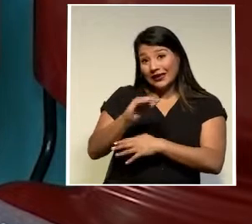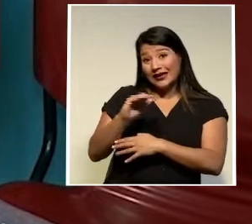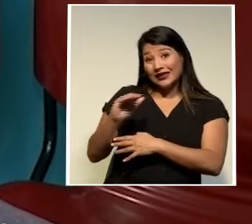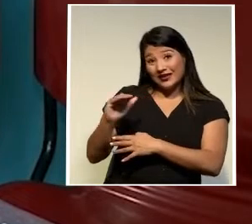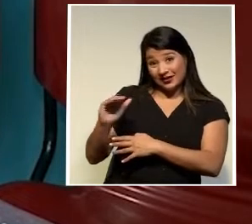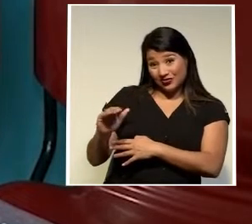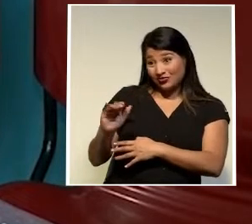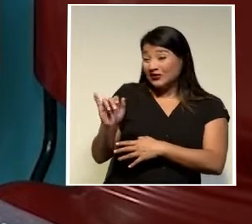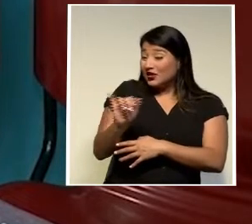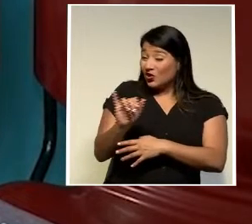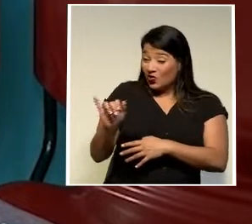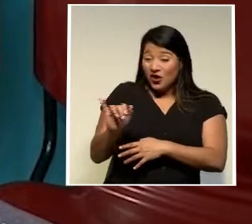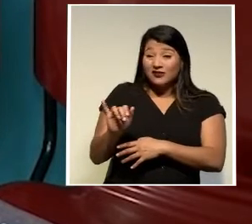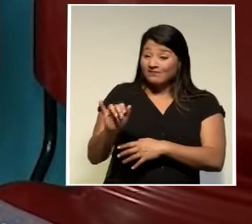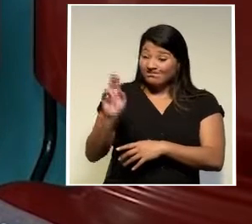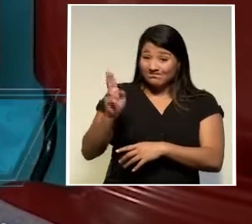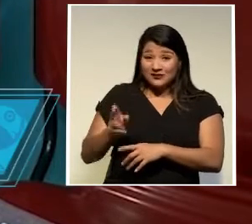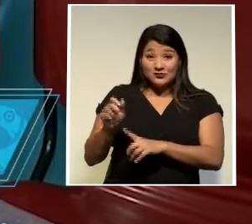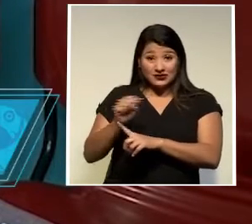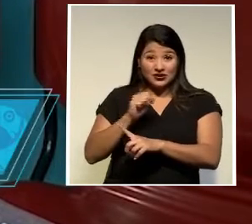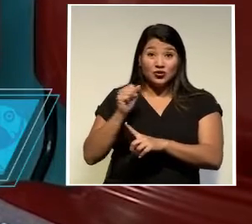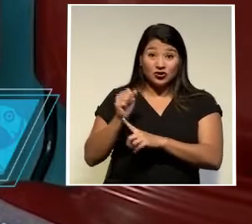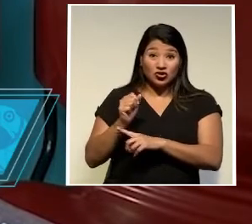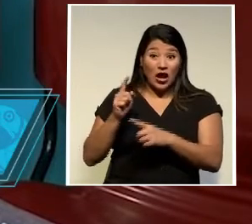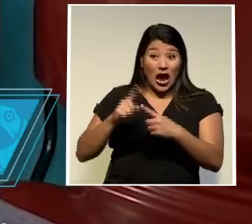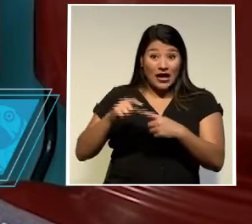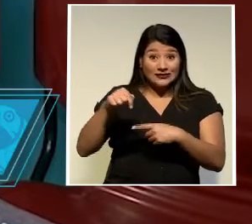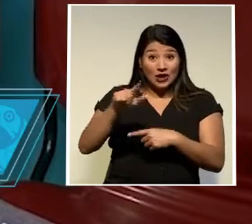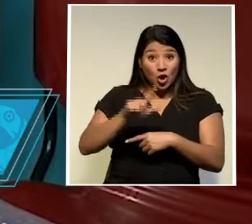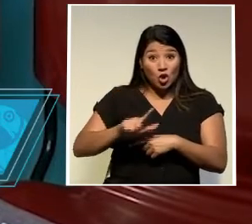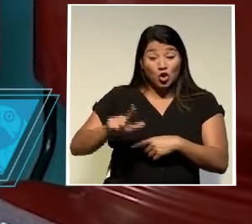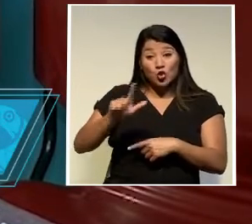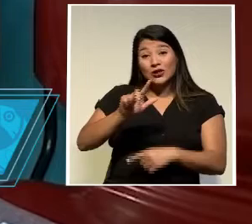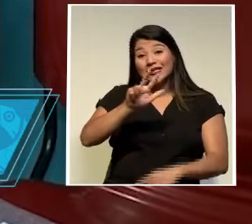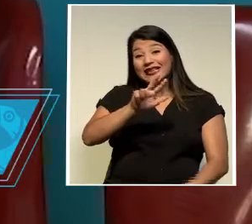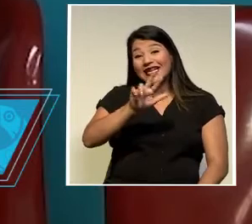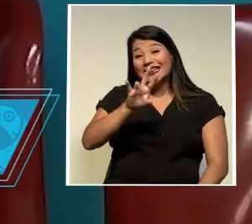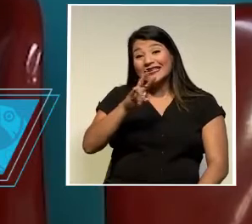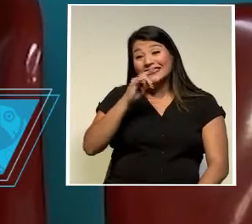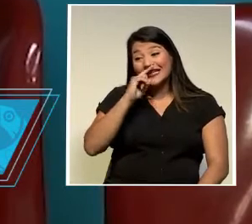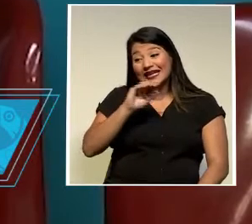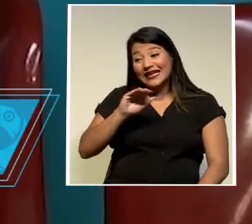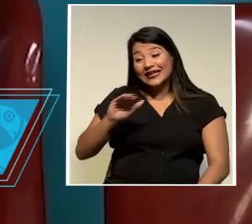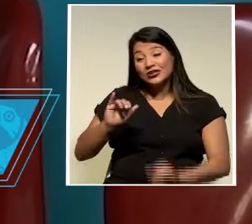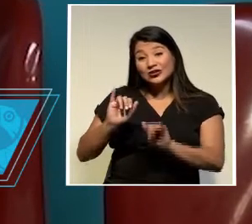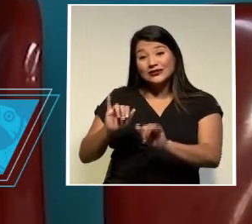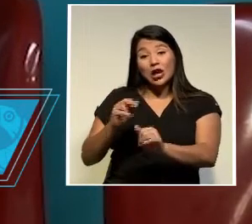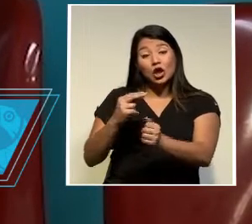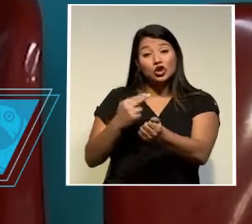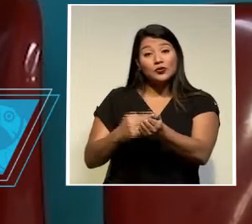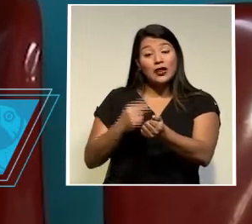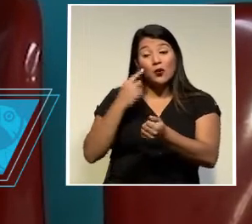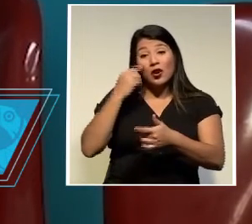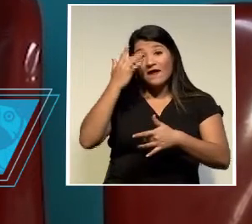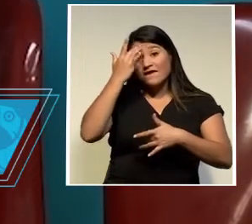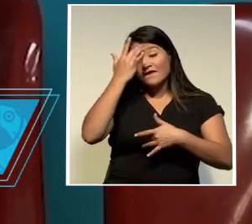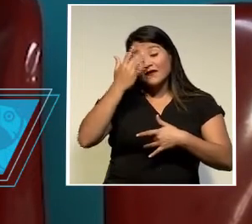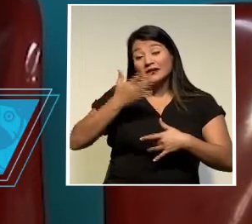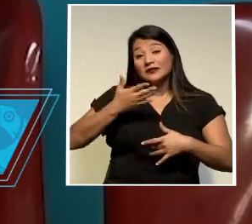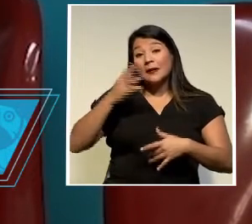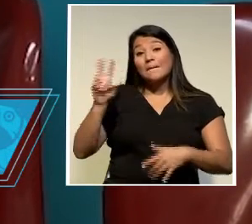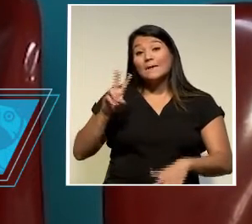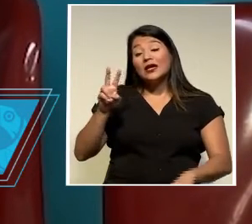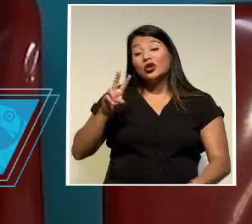esta triste realidad y es que hasta este lunes se registran 37 pacientes hospitalizados por el virus respiratorio sin sitial